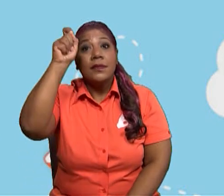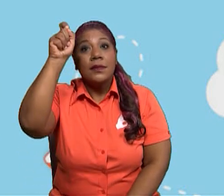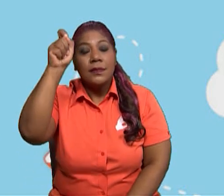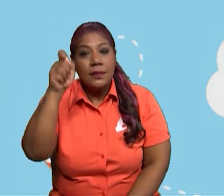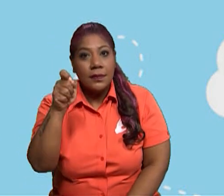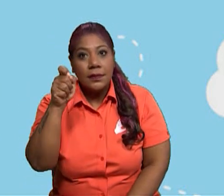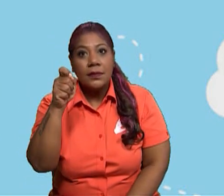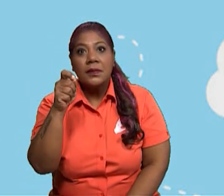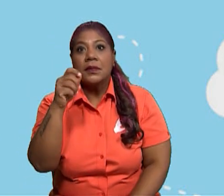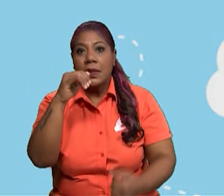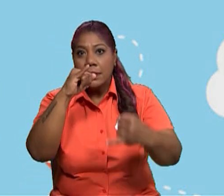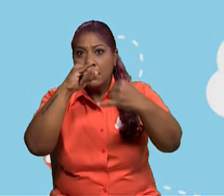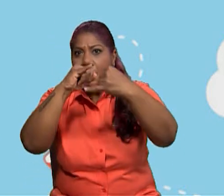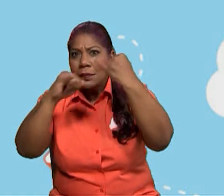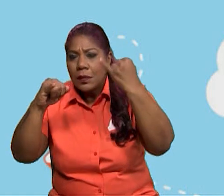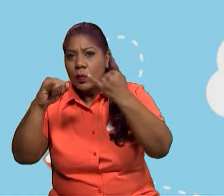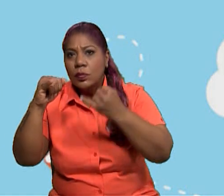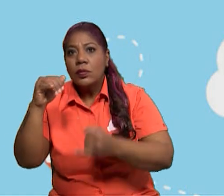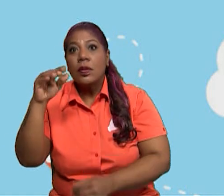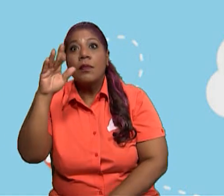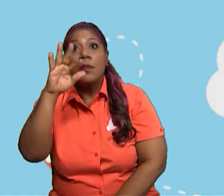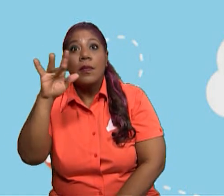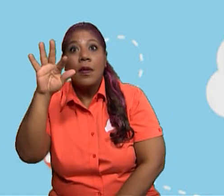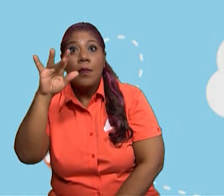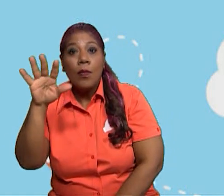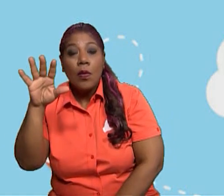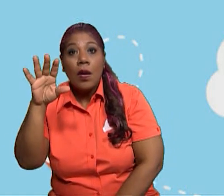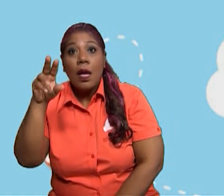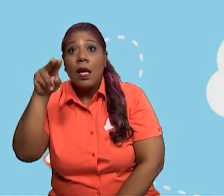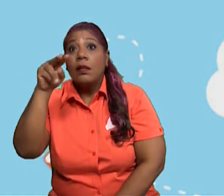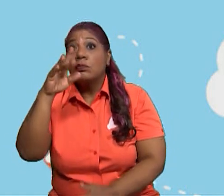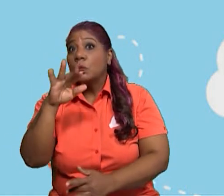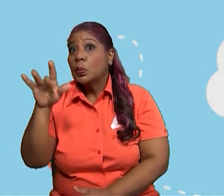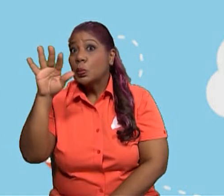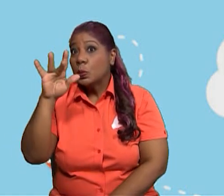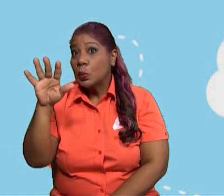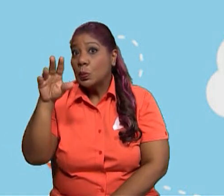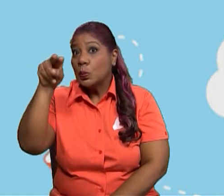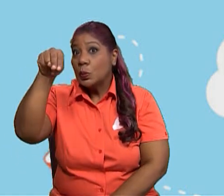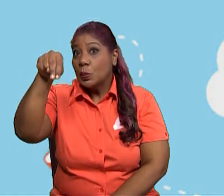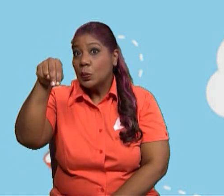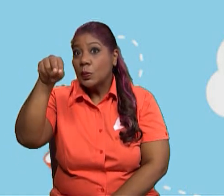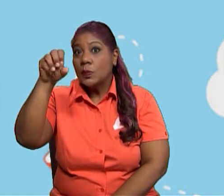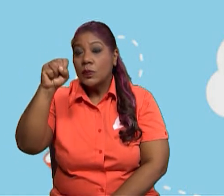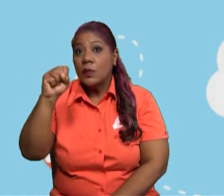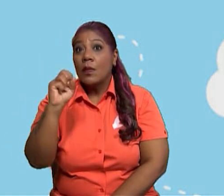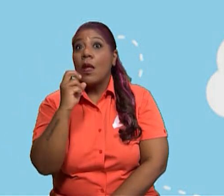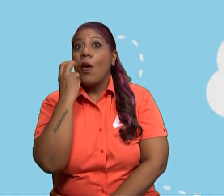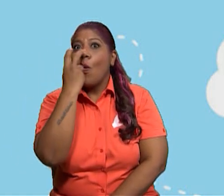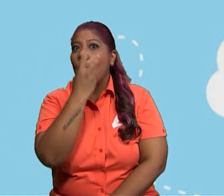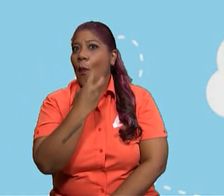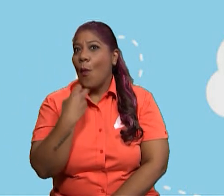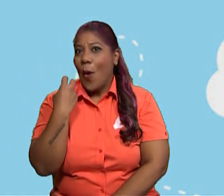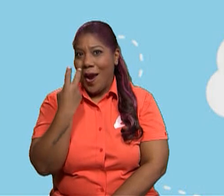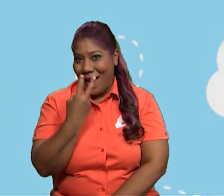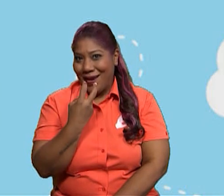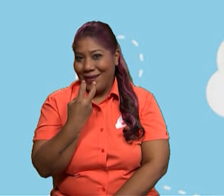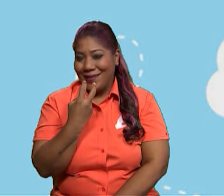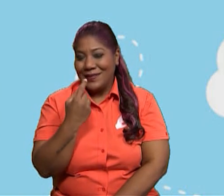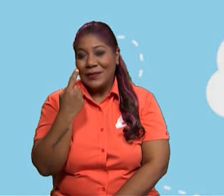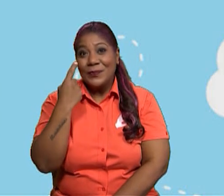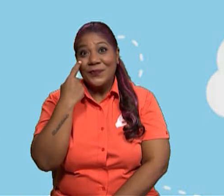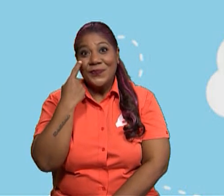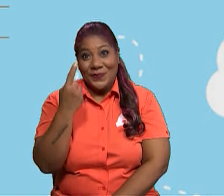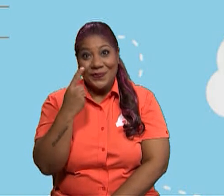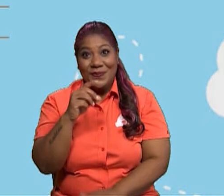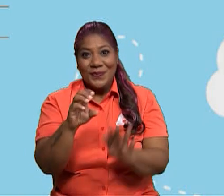o en las letras N y S. Vamos a ver algunos ejemplos de palabras agudas y las vamos a escribir